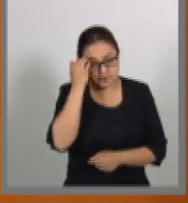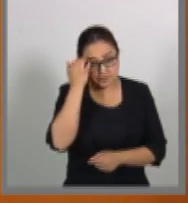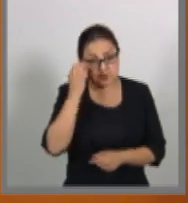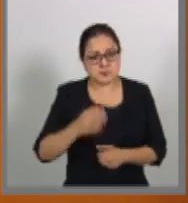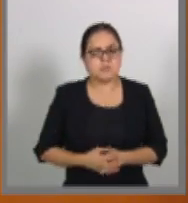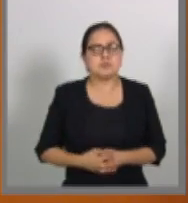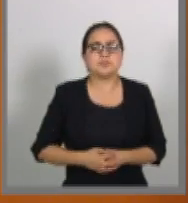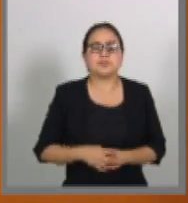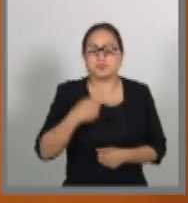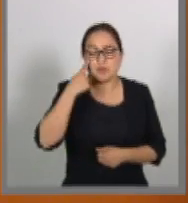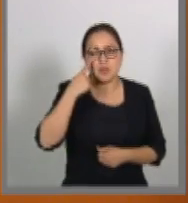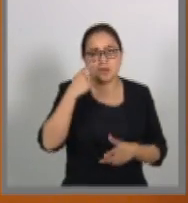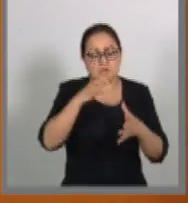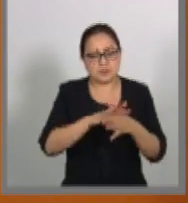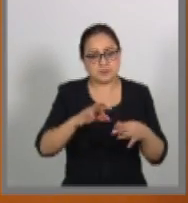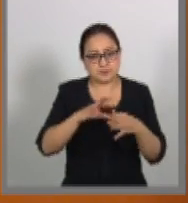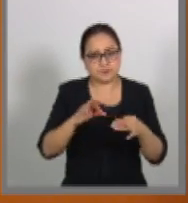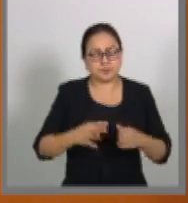fíjate lo que dice.